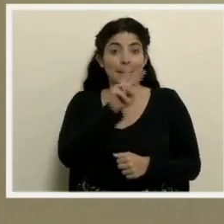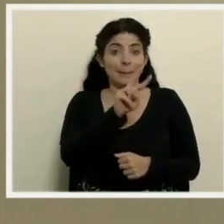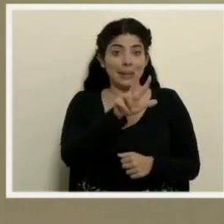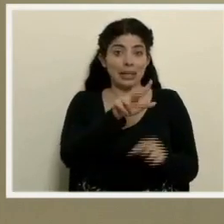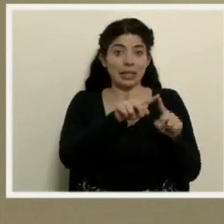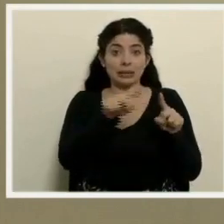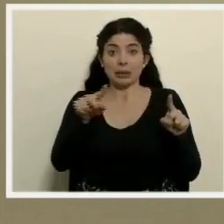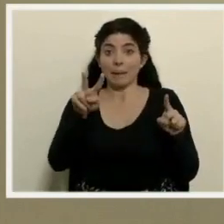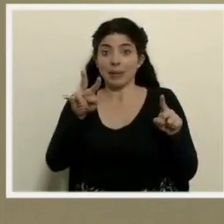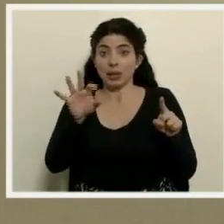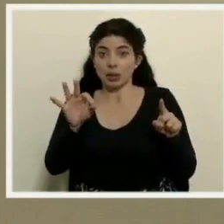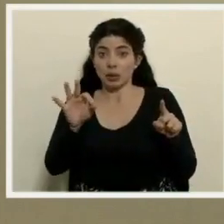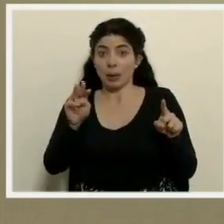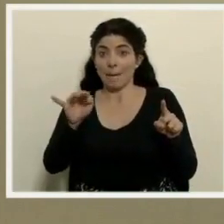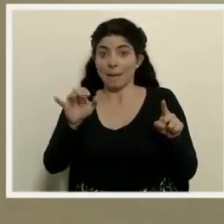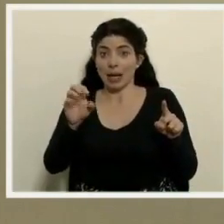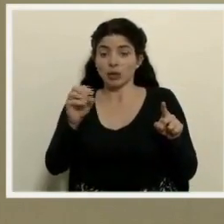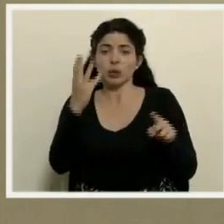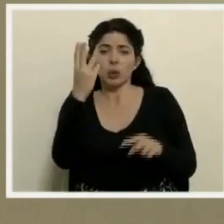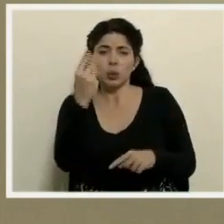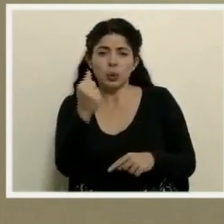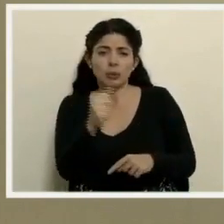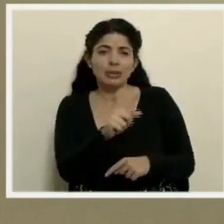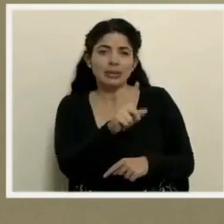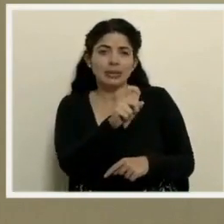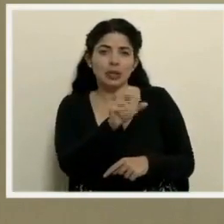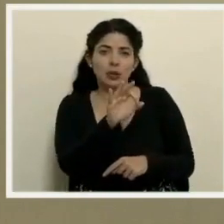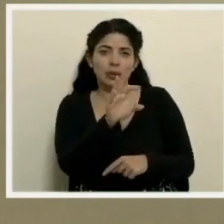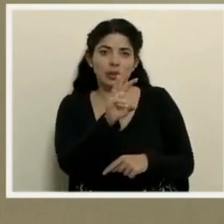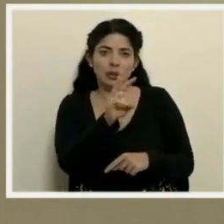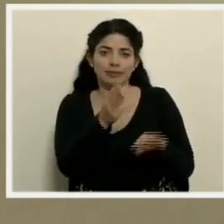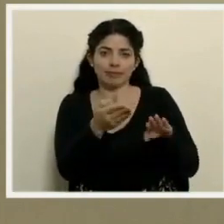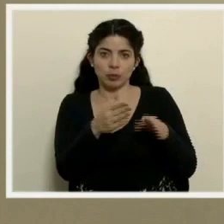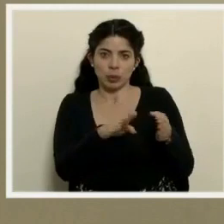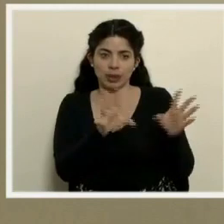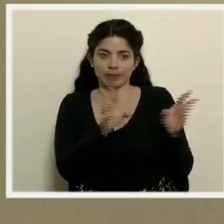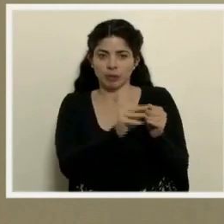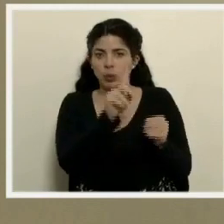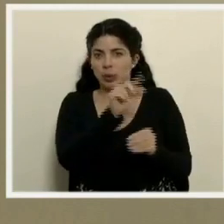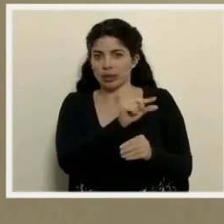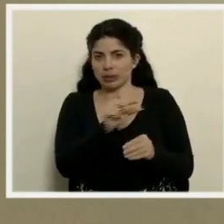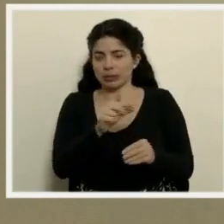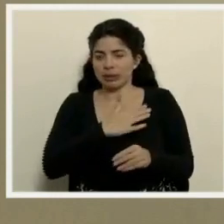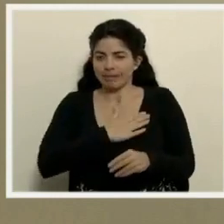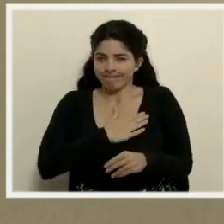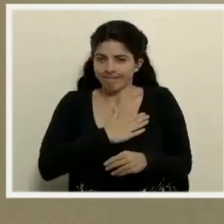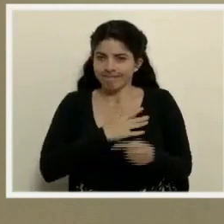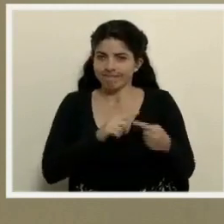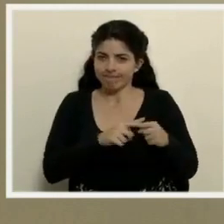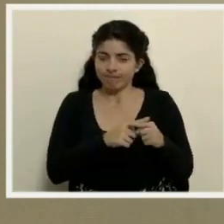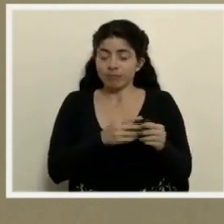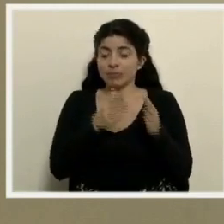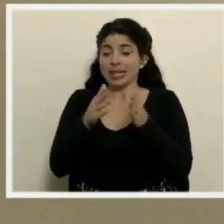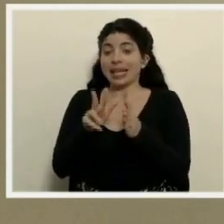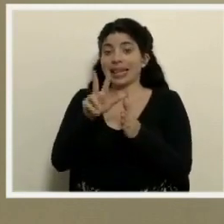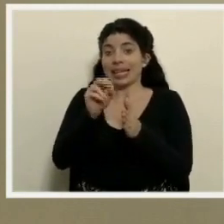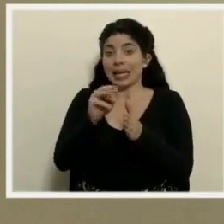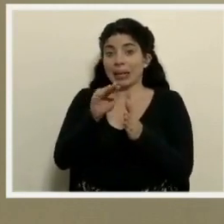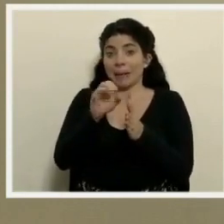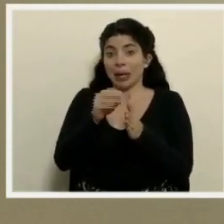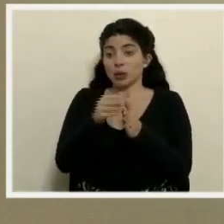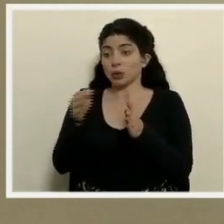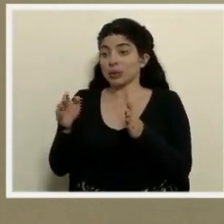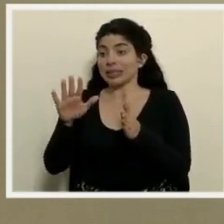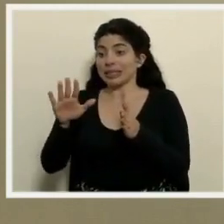al 29 de mayo tuvimos 196 decesos, muy lamentables, mientras que del 30 de mayo al 5 de